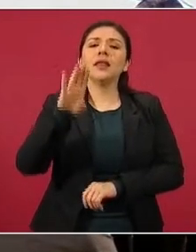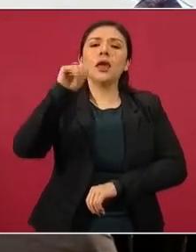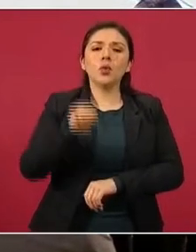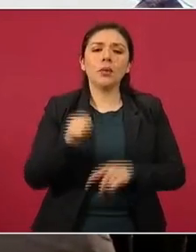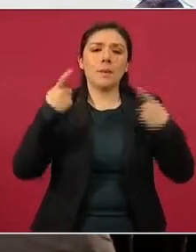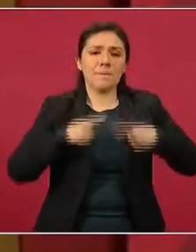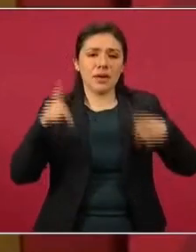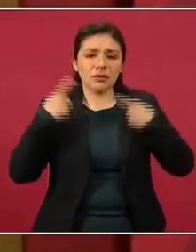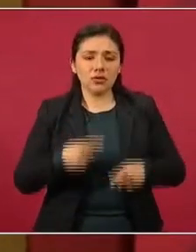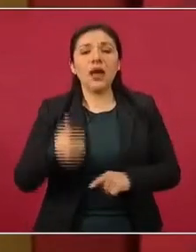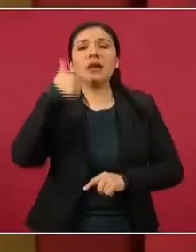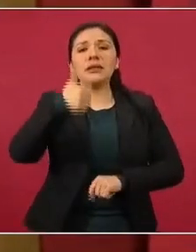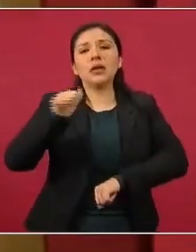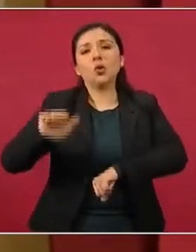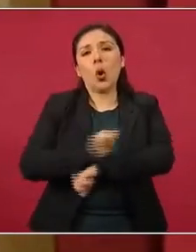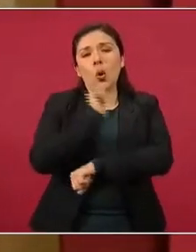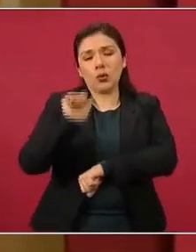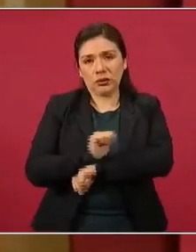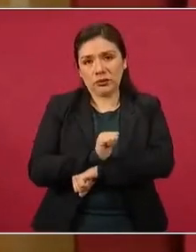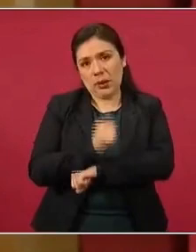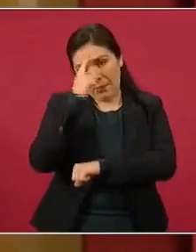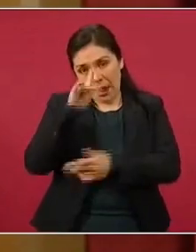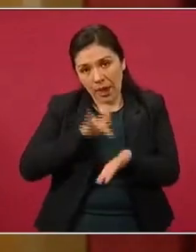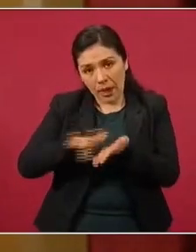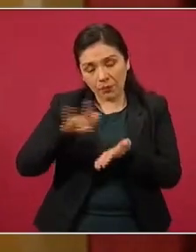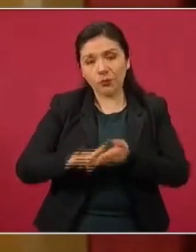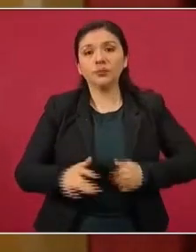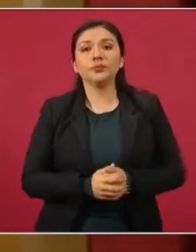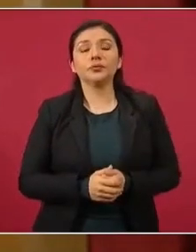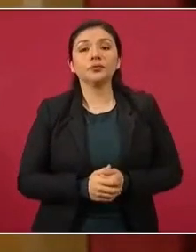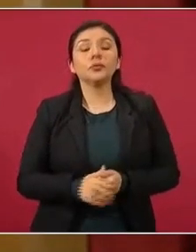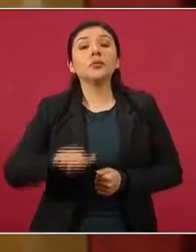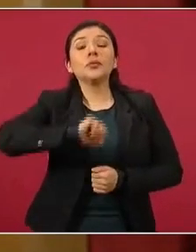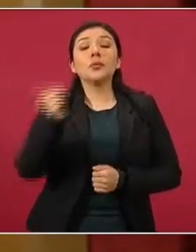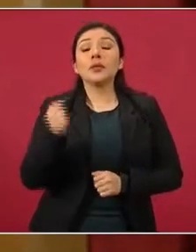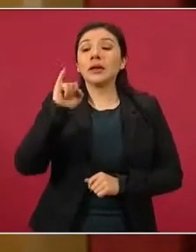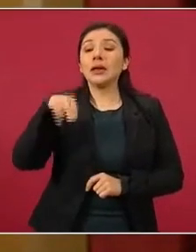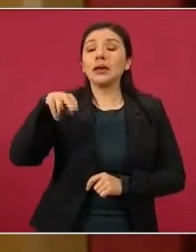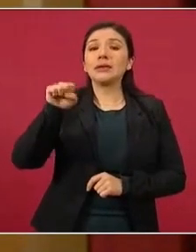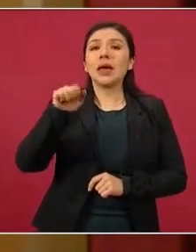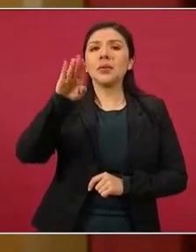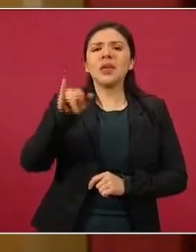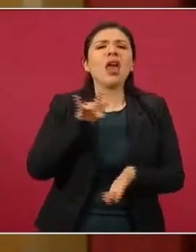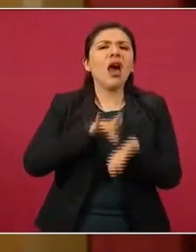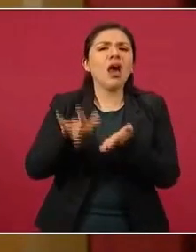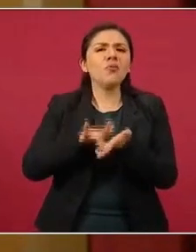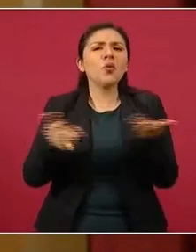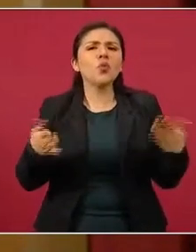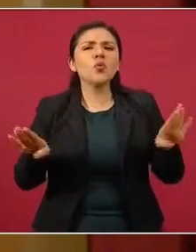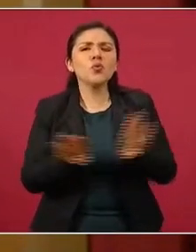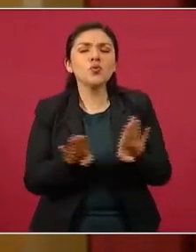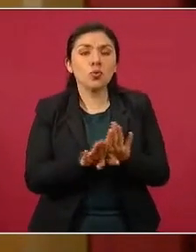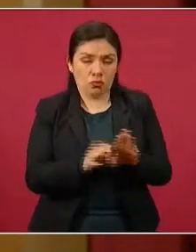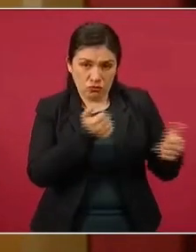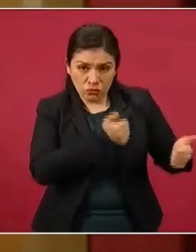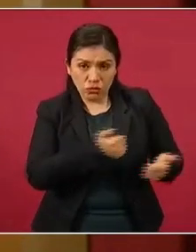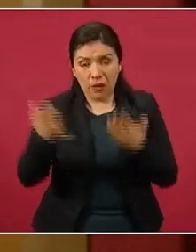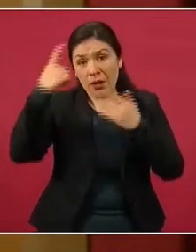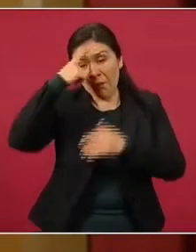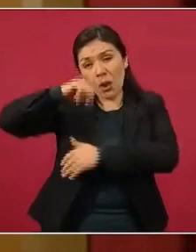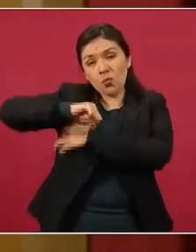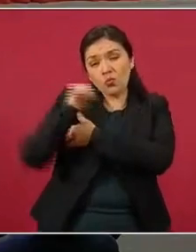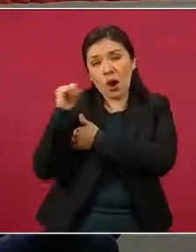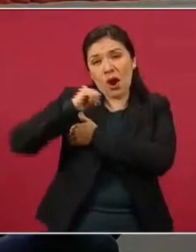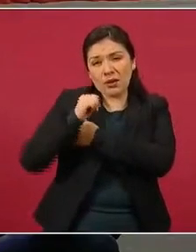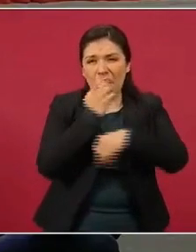de 6.5 toneladas. En cuanto al apoyo al Insabi, hemos trasladado a los almacenes estatales,